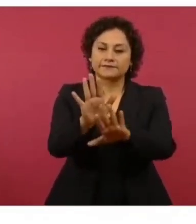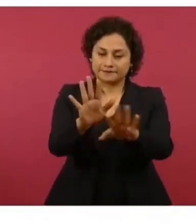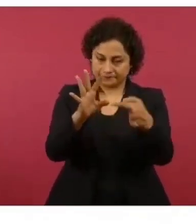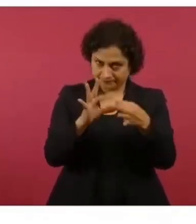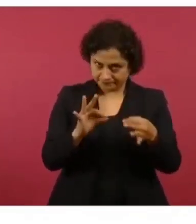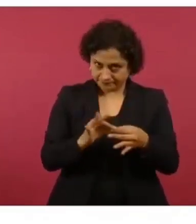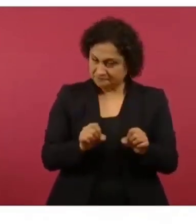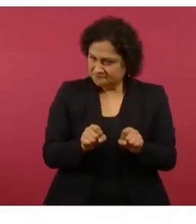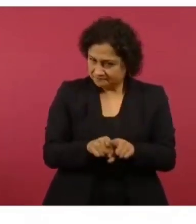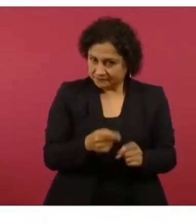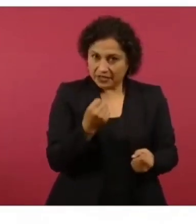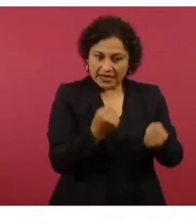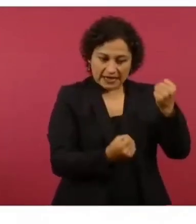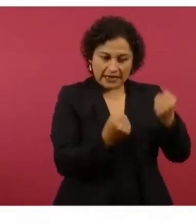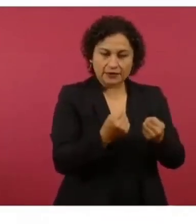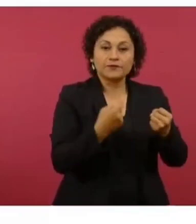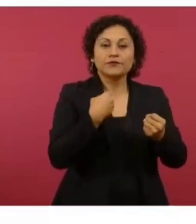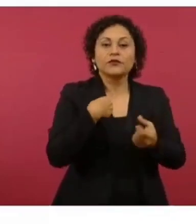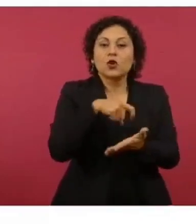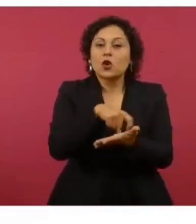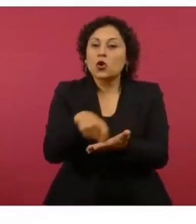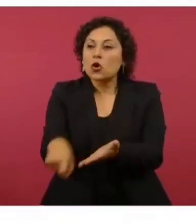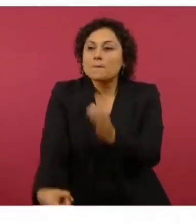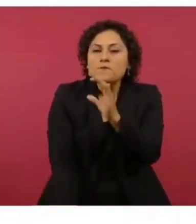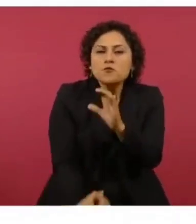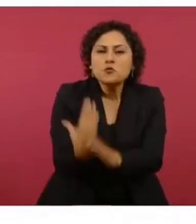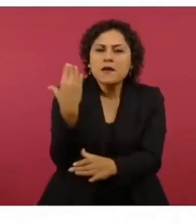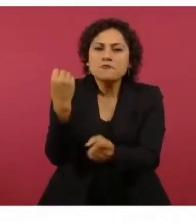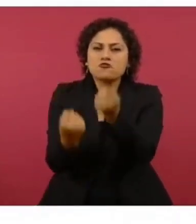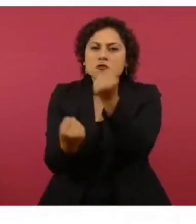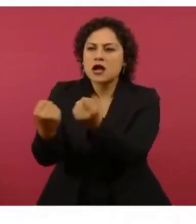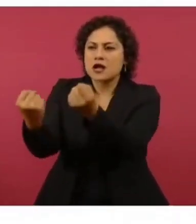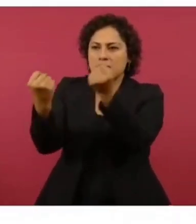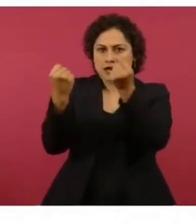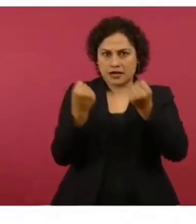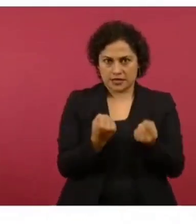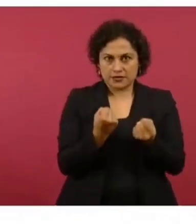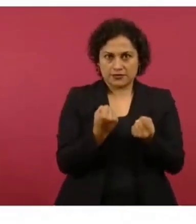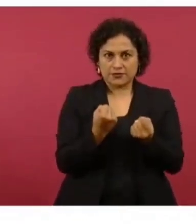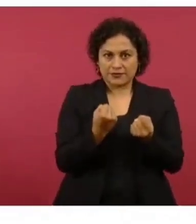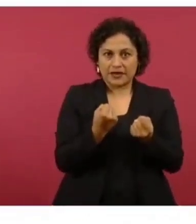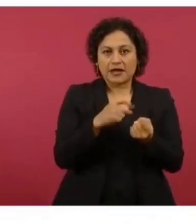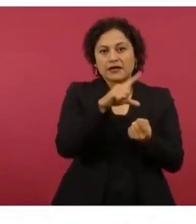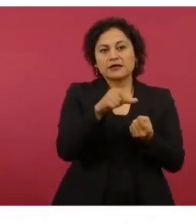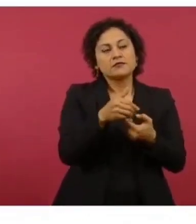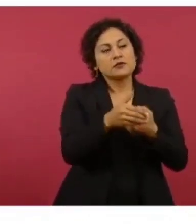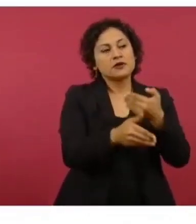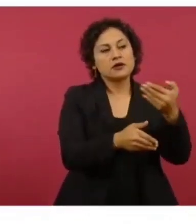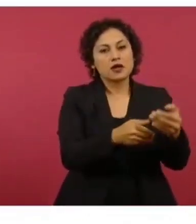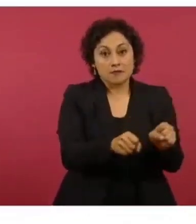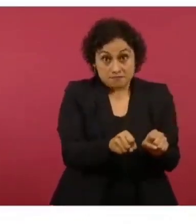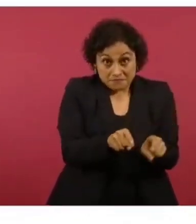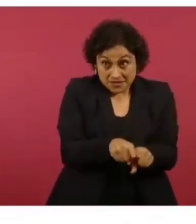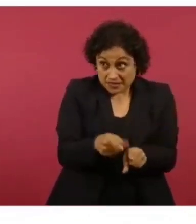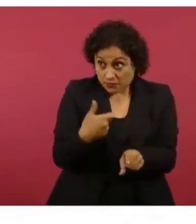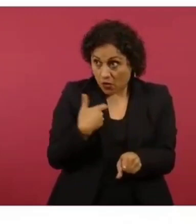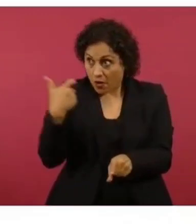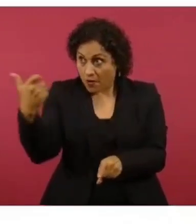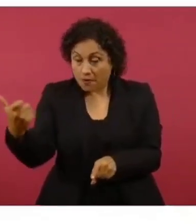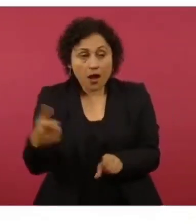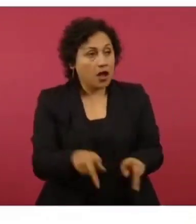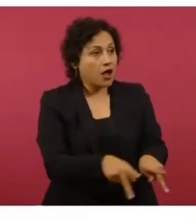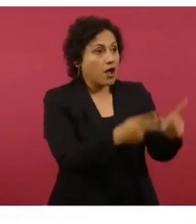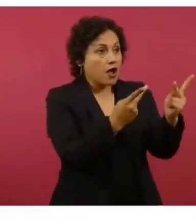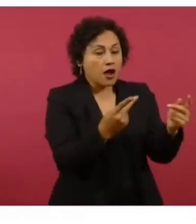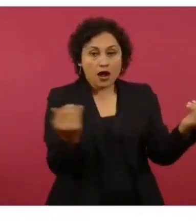Cuando tú sacas un carro de la agencia ya no vale lo mismo que cuando lo sacaste de la agencia. Es decir, cuando lo vendas no lo vas a